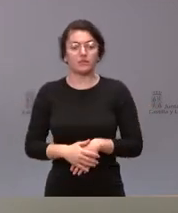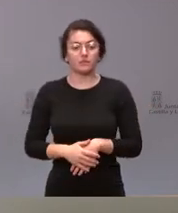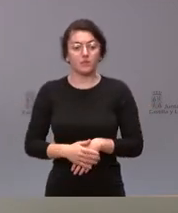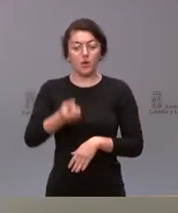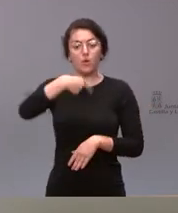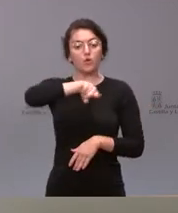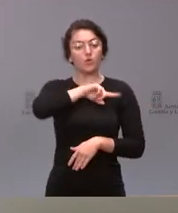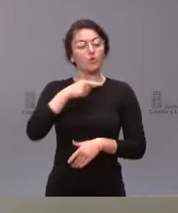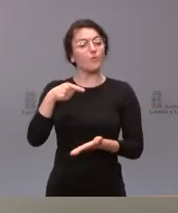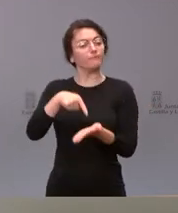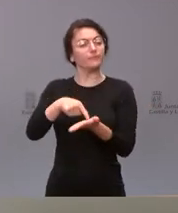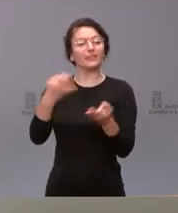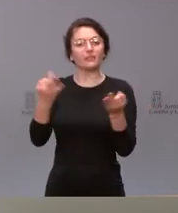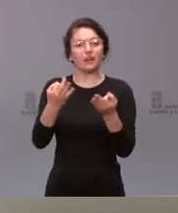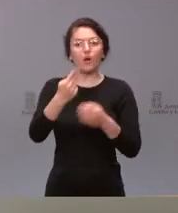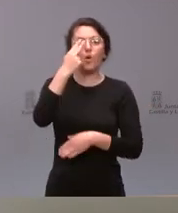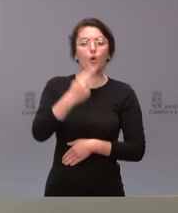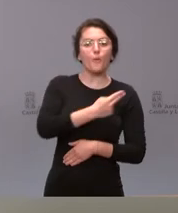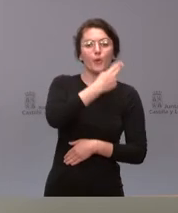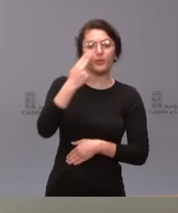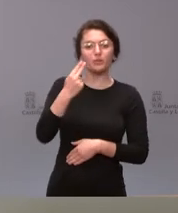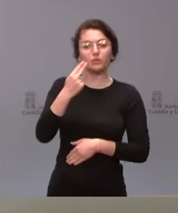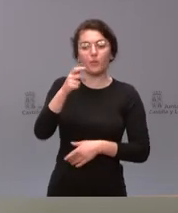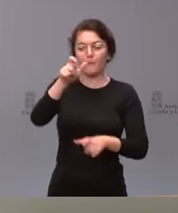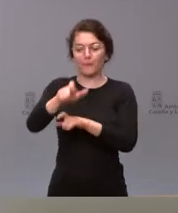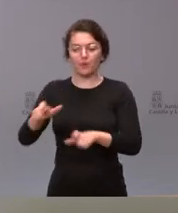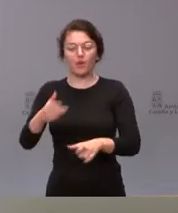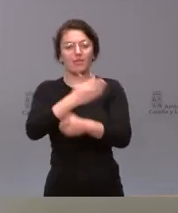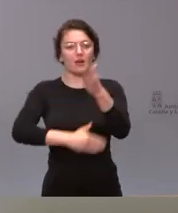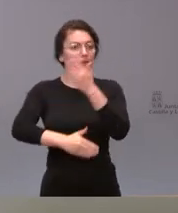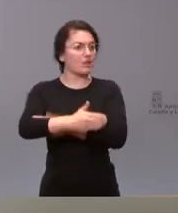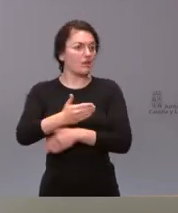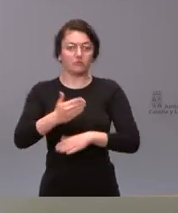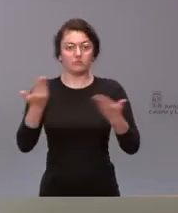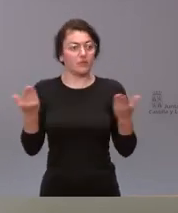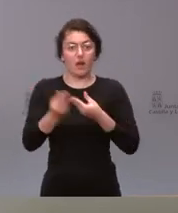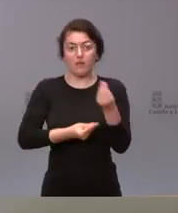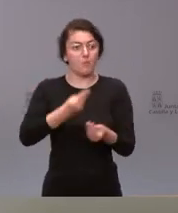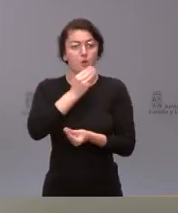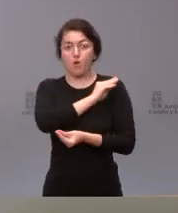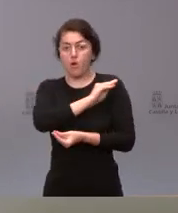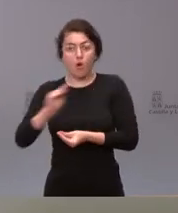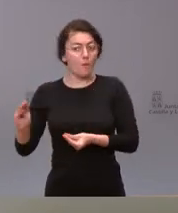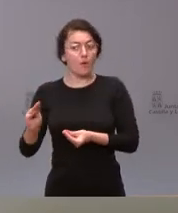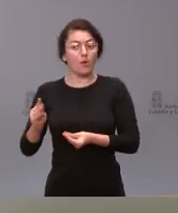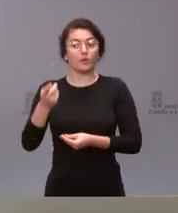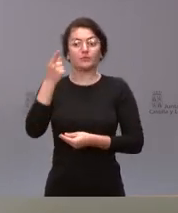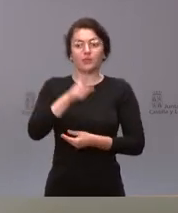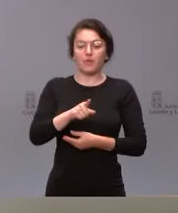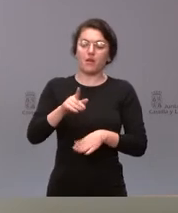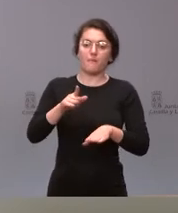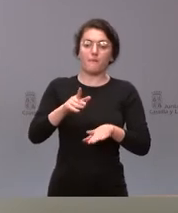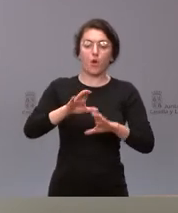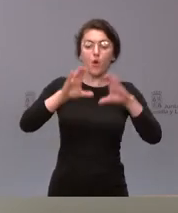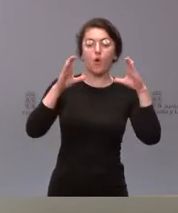Castilla nuestro compromiso con las personas con discapacidad es lo mejor que podemos hacer en servicio de estas personas y también de los colectivos que la representan